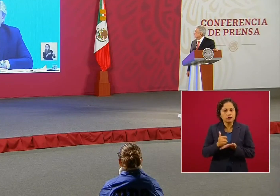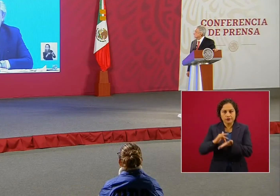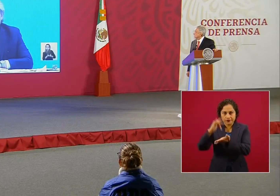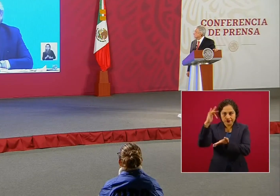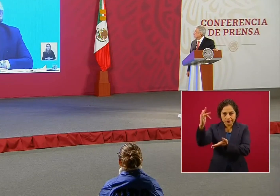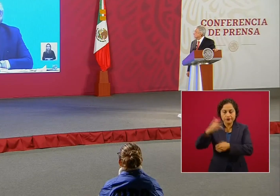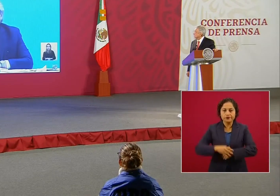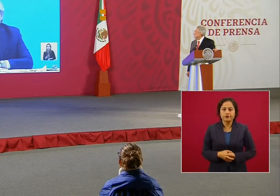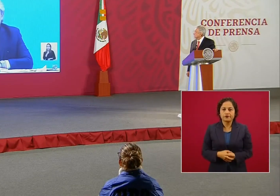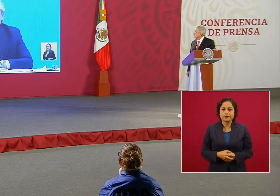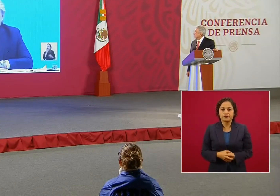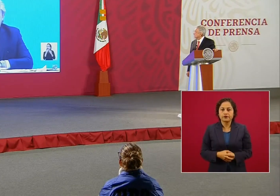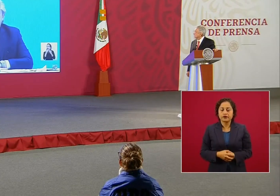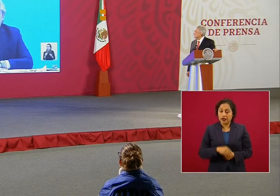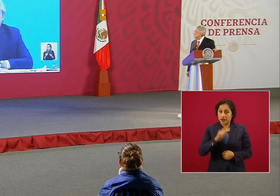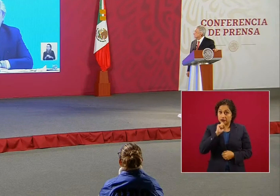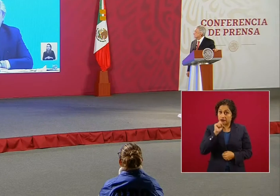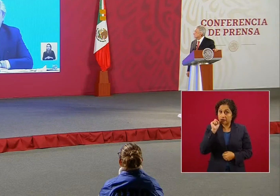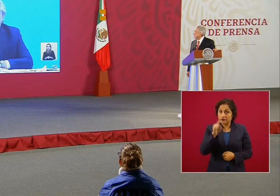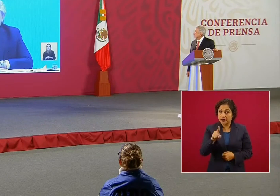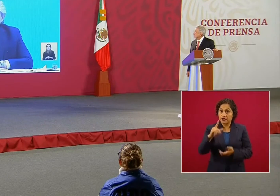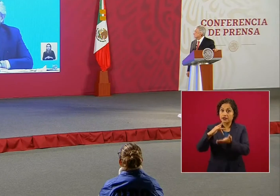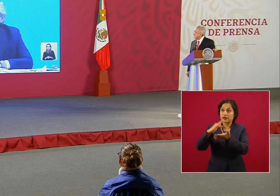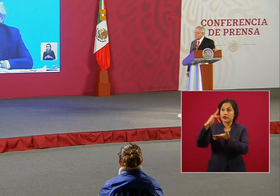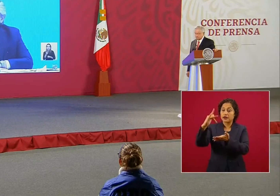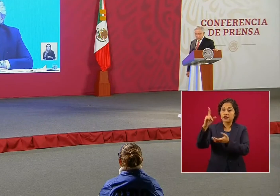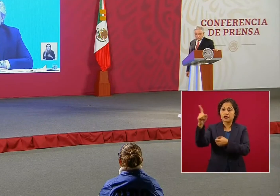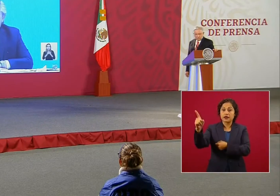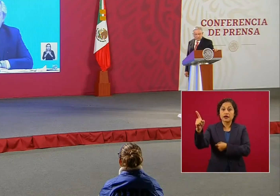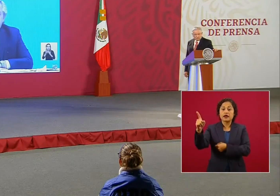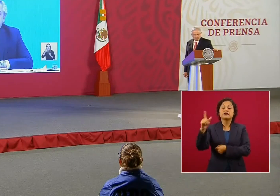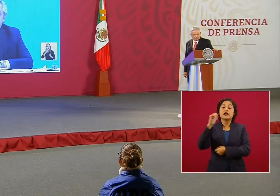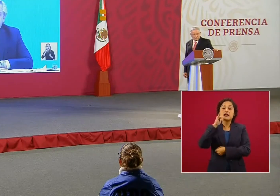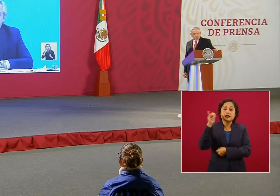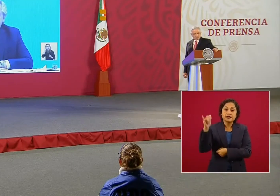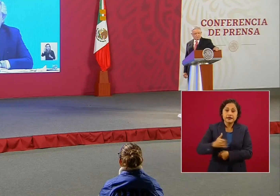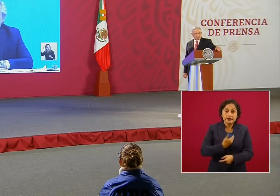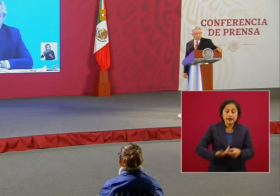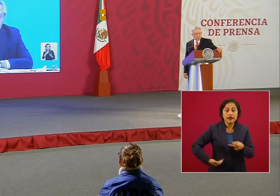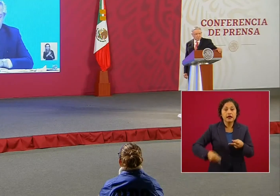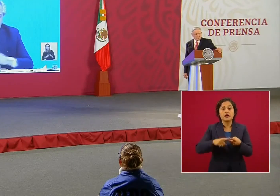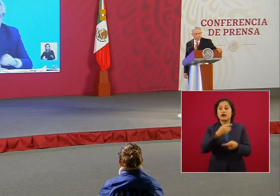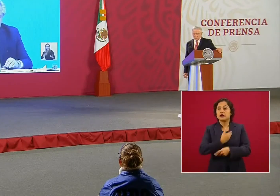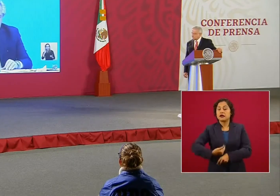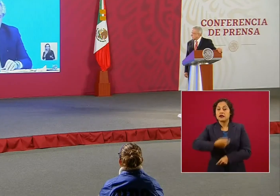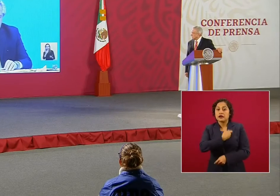Quiero darles las gracias al primer ministro Conte de Italia, al presidente de España,